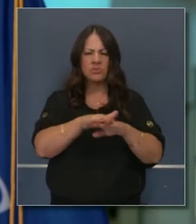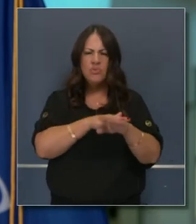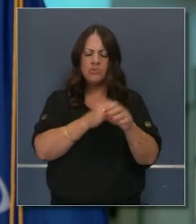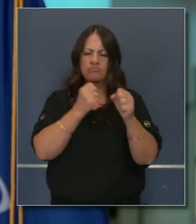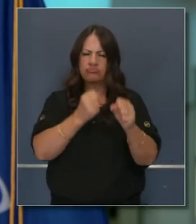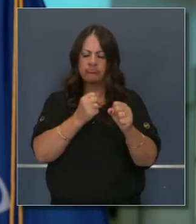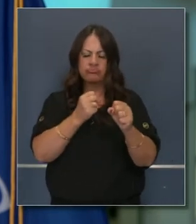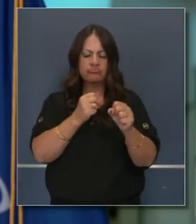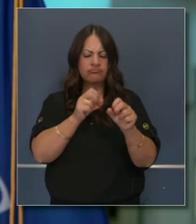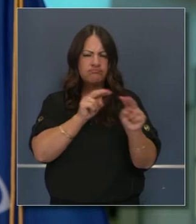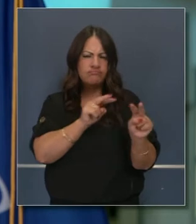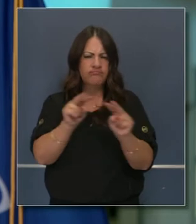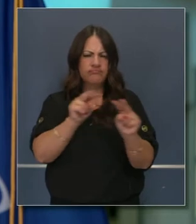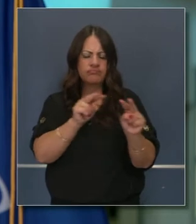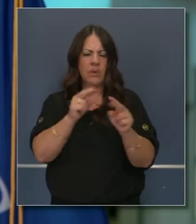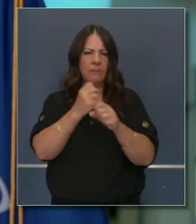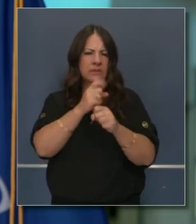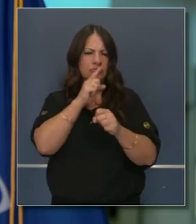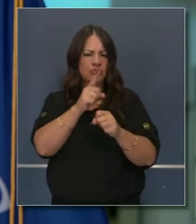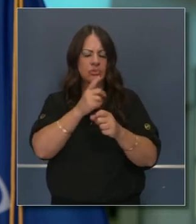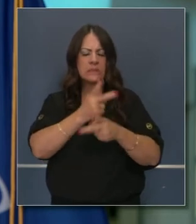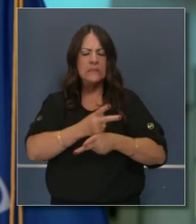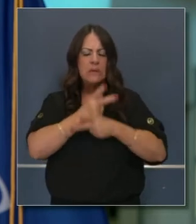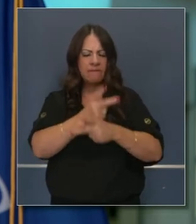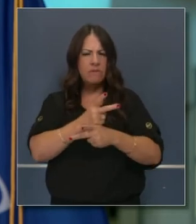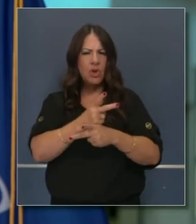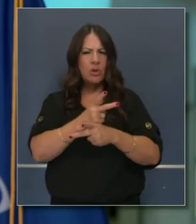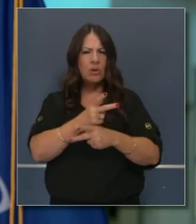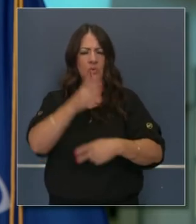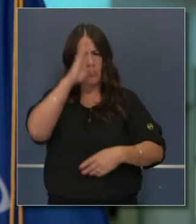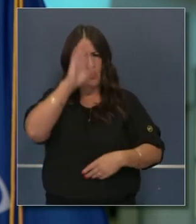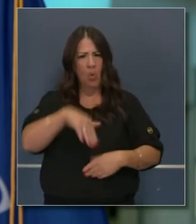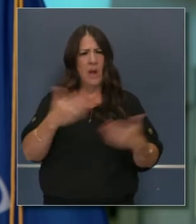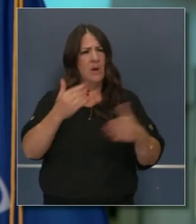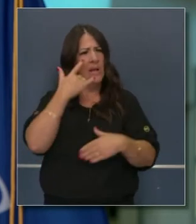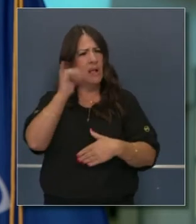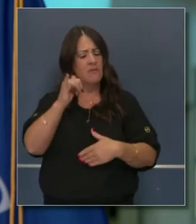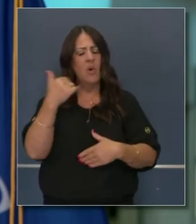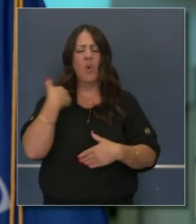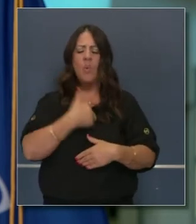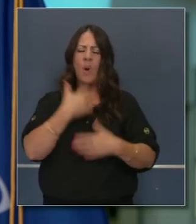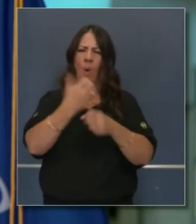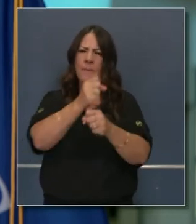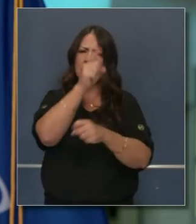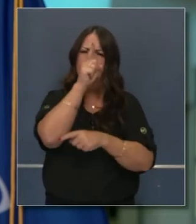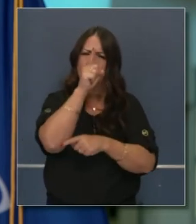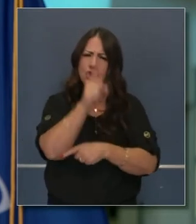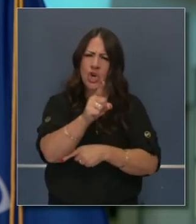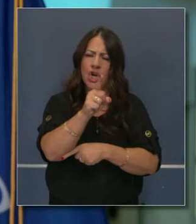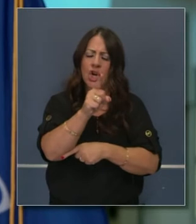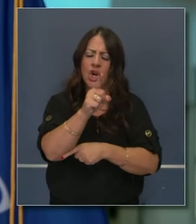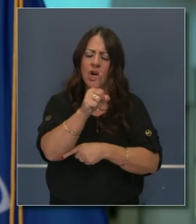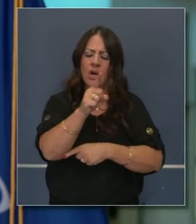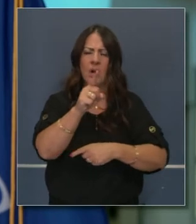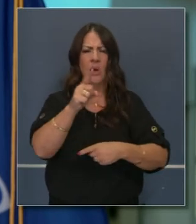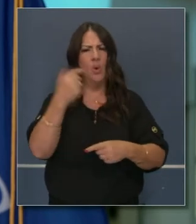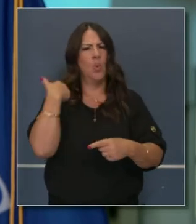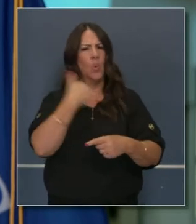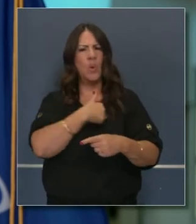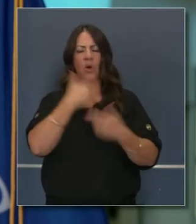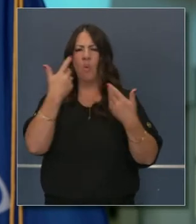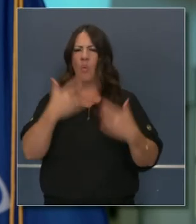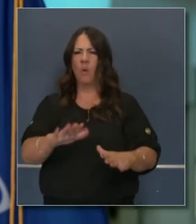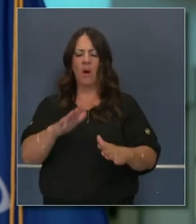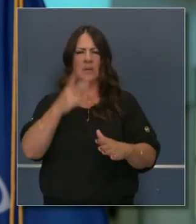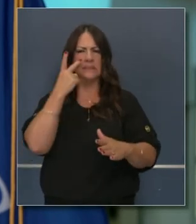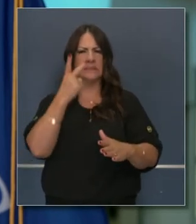nuestra vigilancia y estaremos haciéndolo. California hace siempre las cosas de esa manera, que es